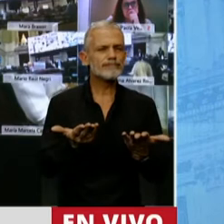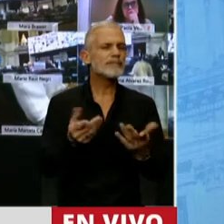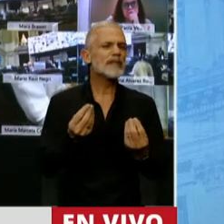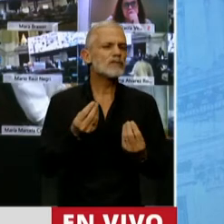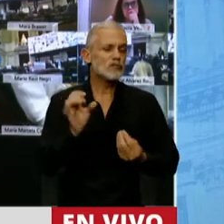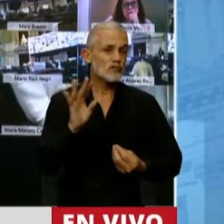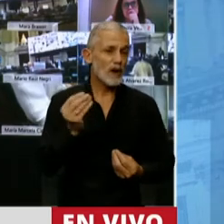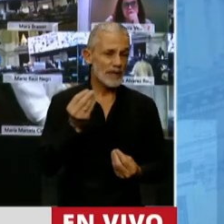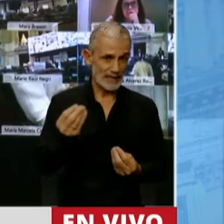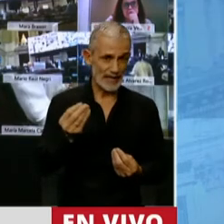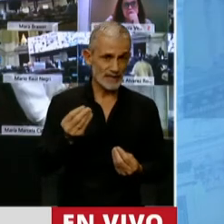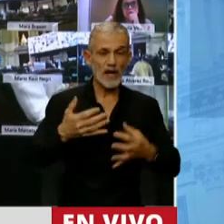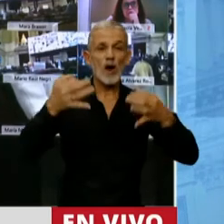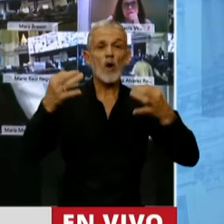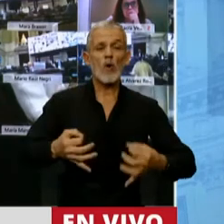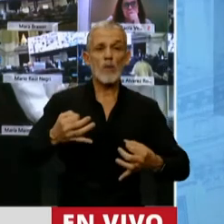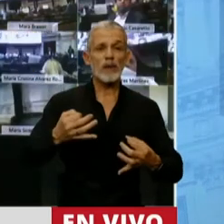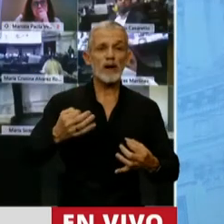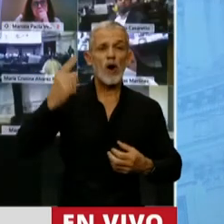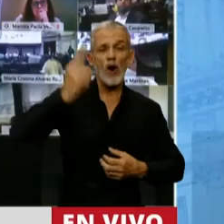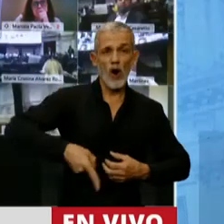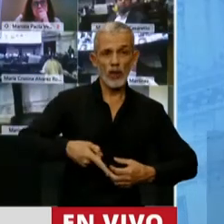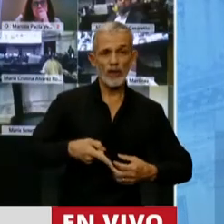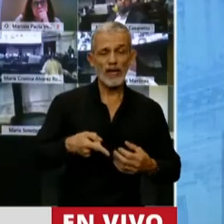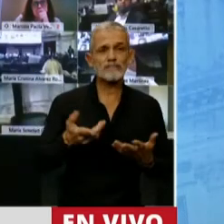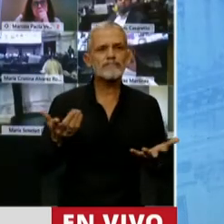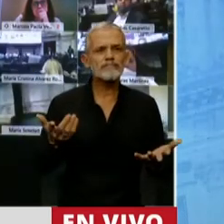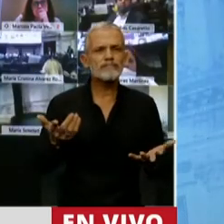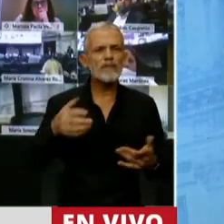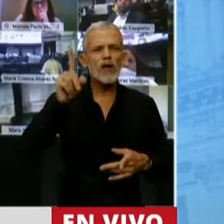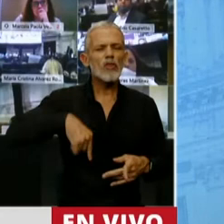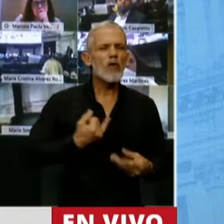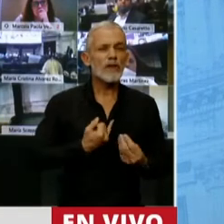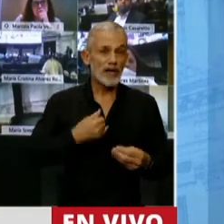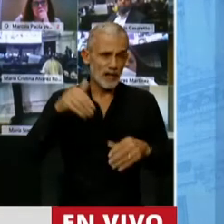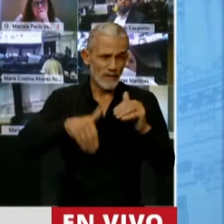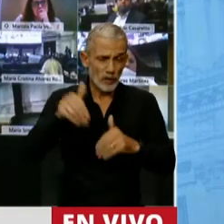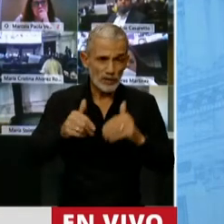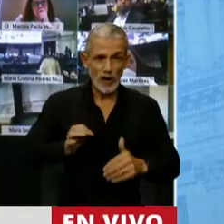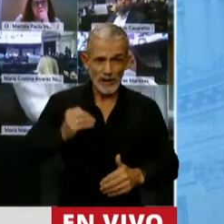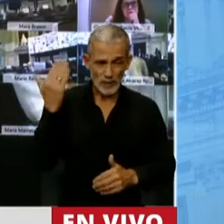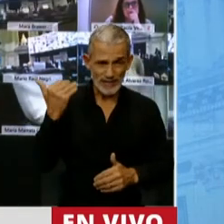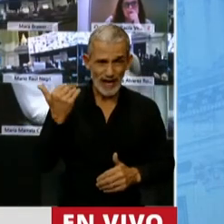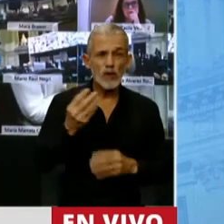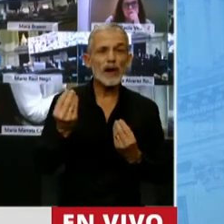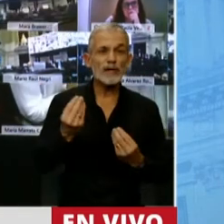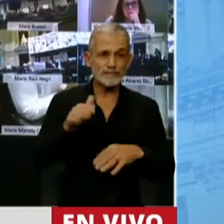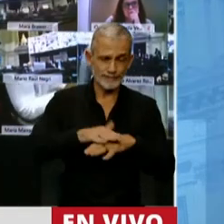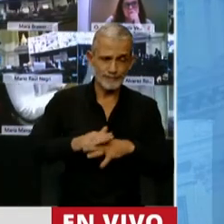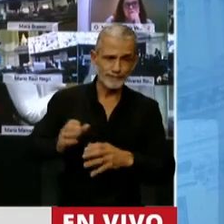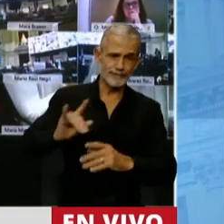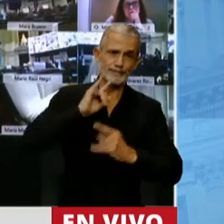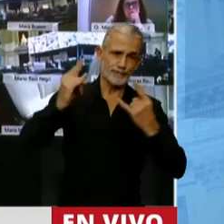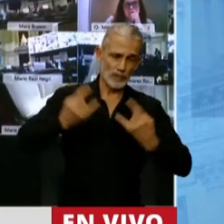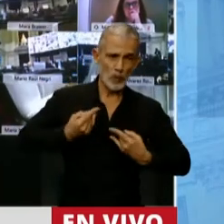cosa, creo yo, que cumplir con el mandato que emanó de las urnas del año pasado, que era hacernos cargo de la realidad,